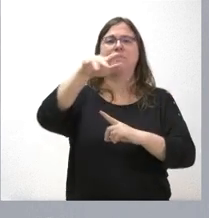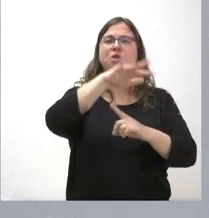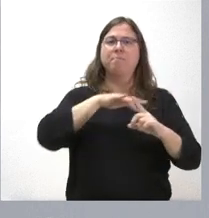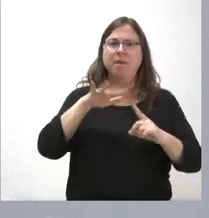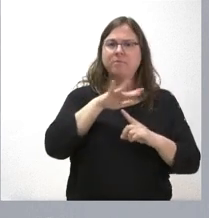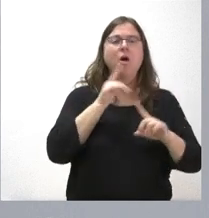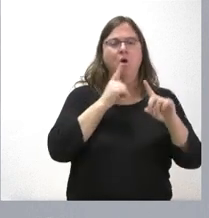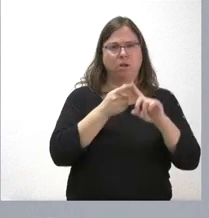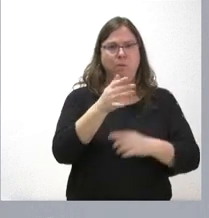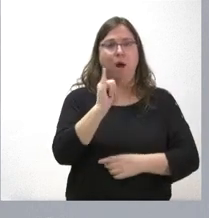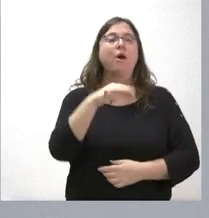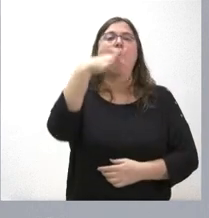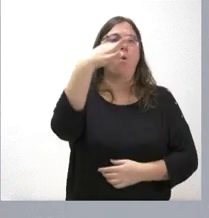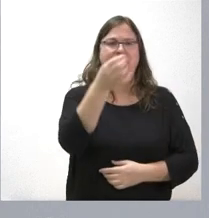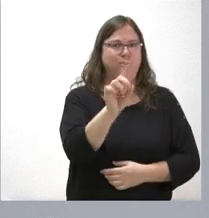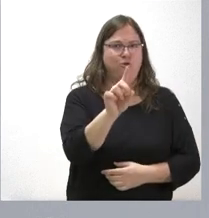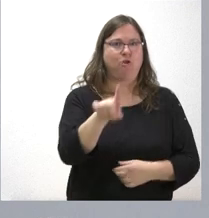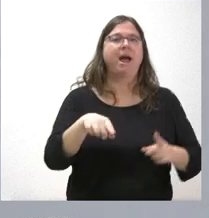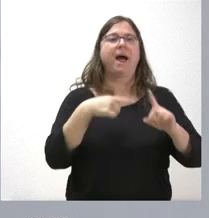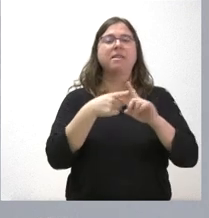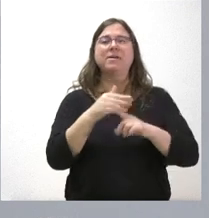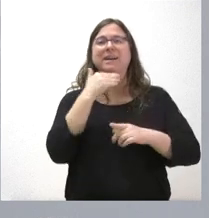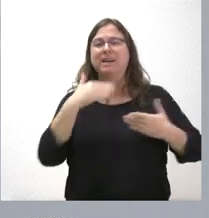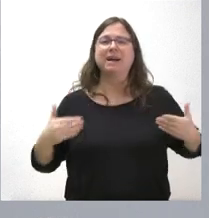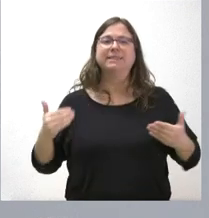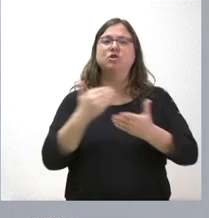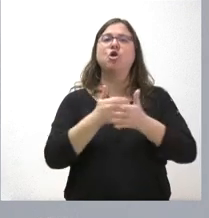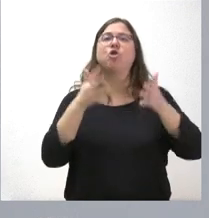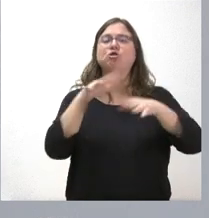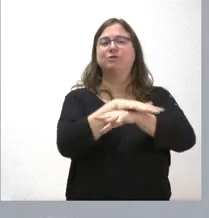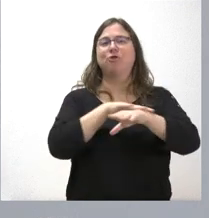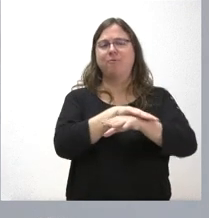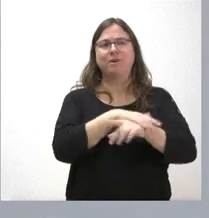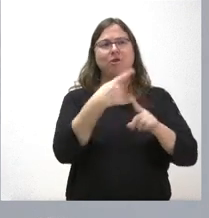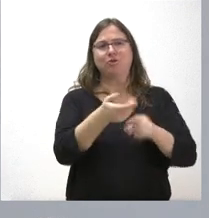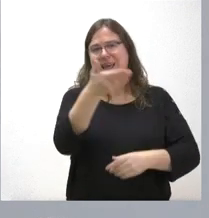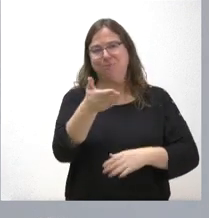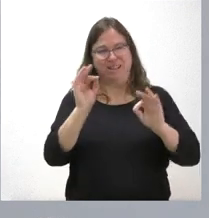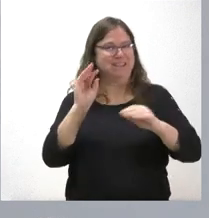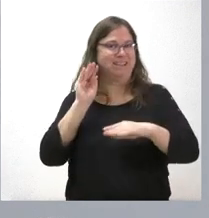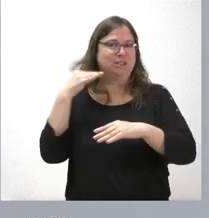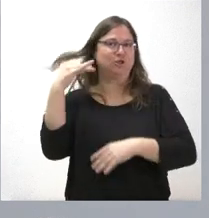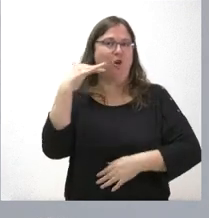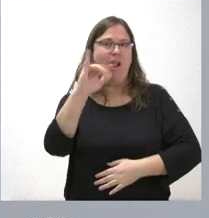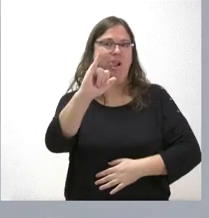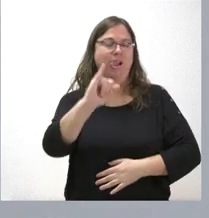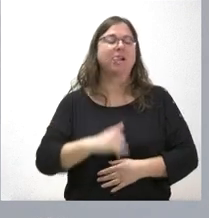encima de la mesa pero no es el único y además casi todos los consejos de gobierno ve usted que hay cosas importantes para Soria que iremos relatando y por tanto